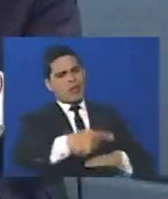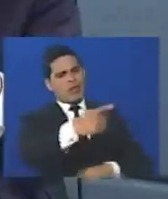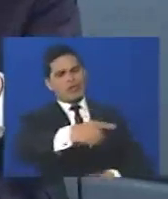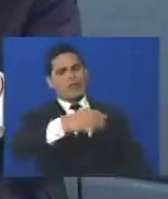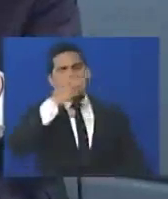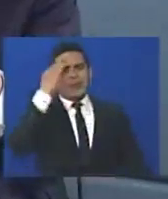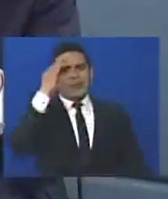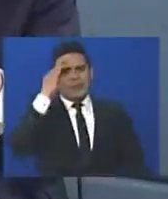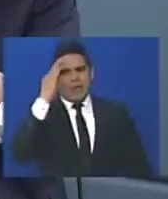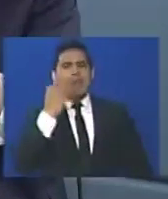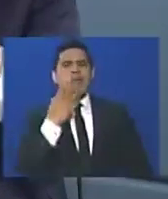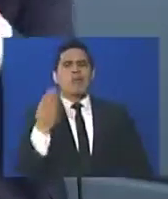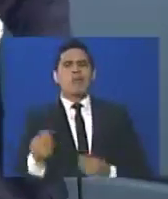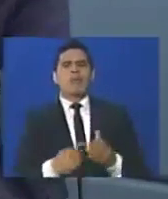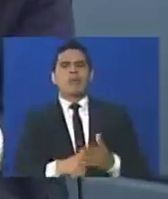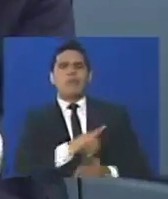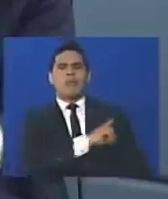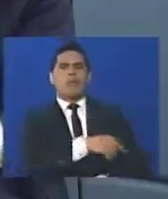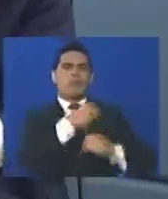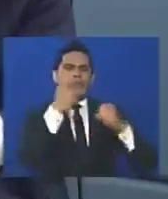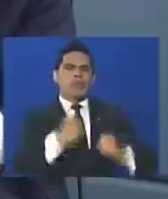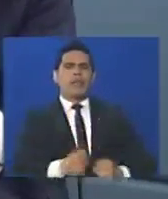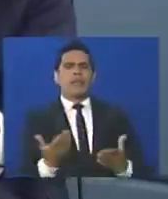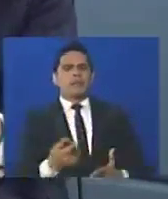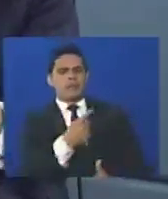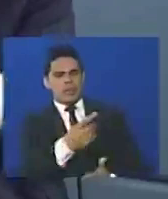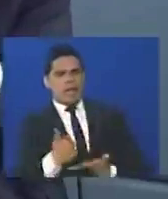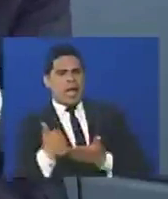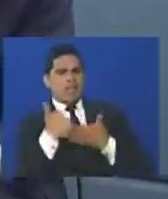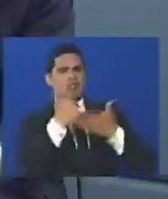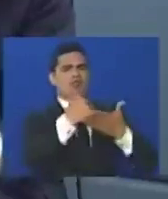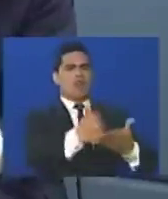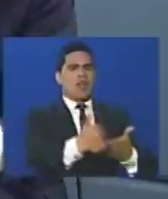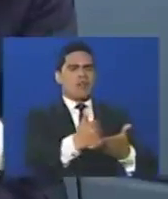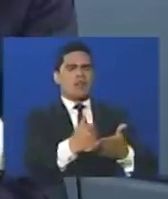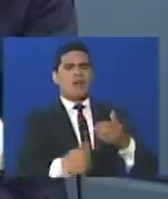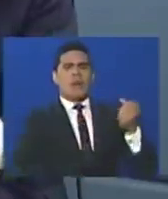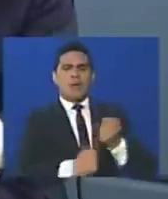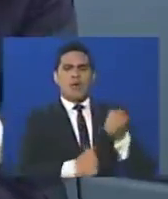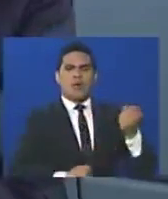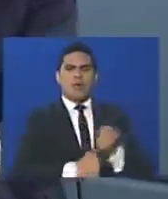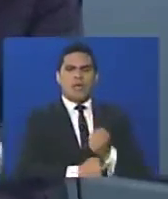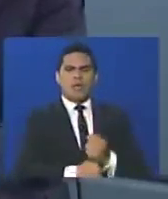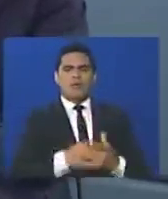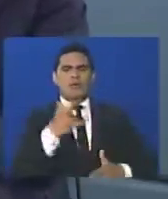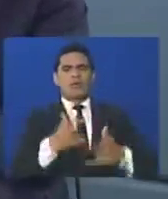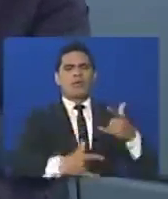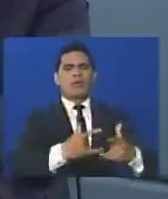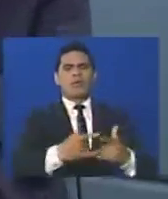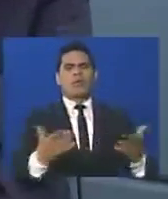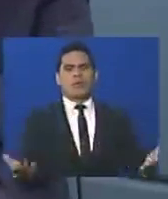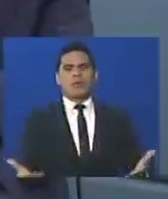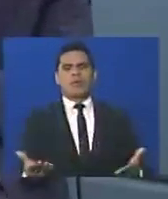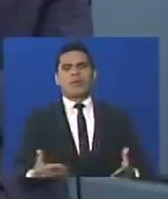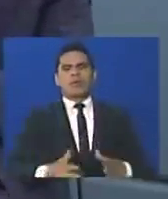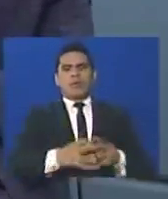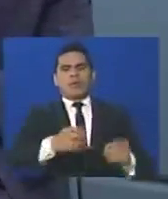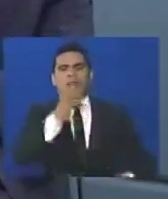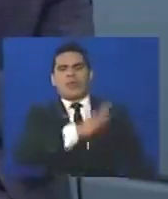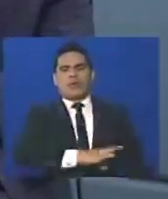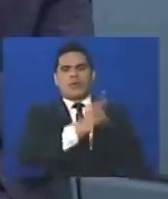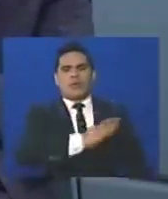consciente o inconscientemente, fortaleciendo, ustedes están apadrinando, a quienes mantienen al país en vilo, y a los